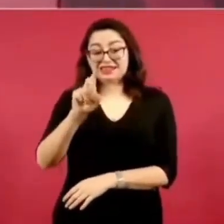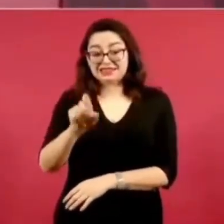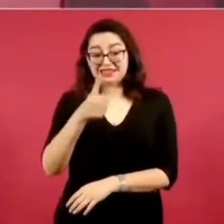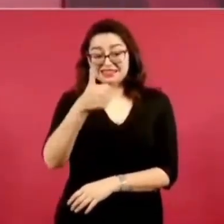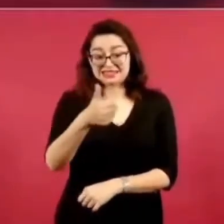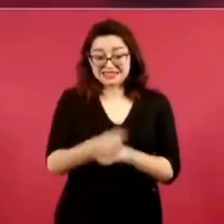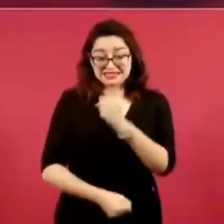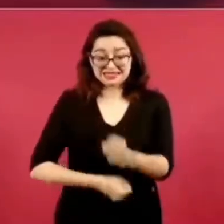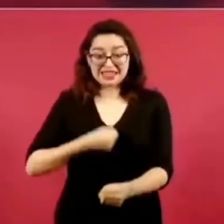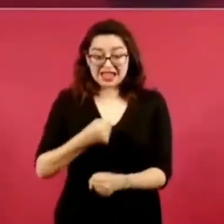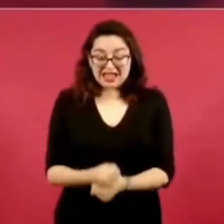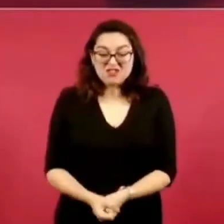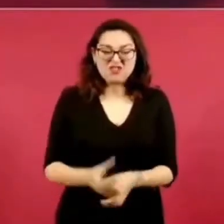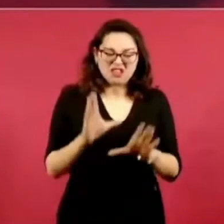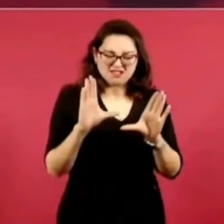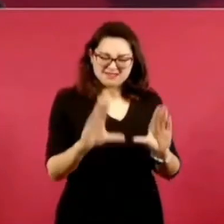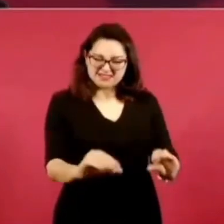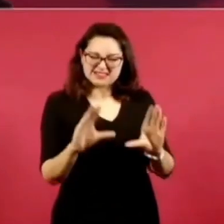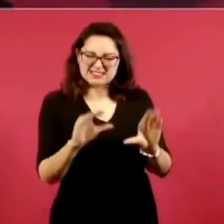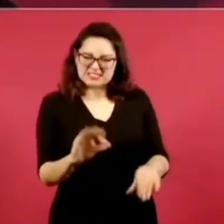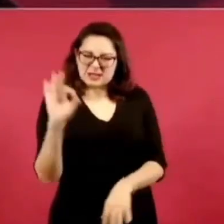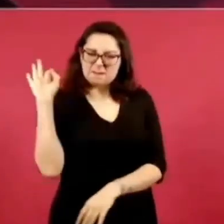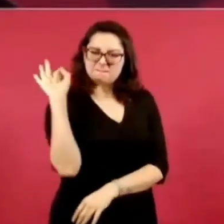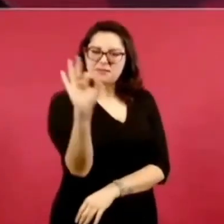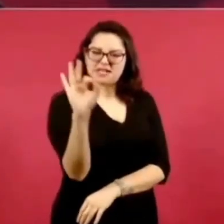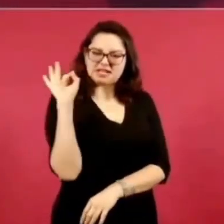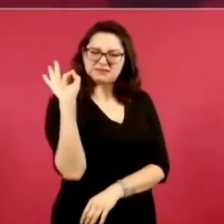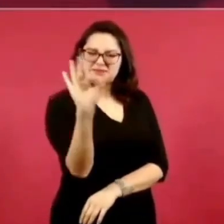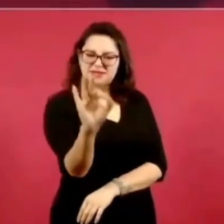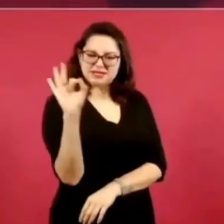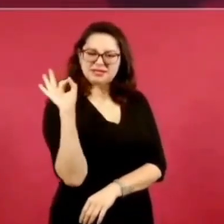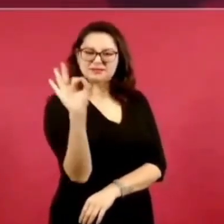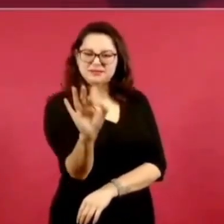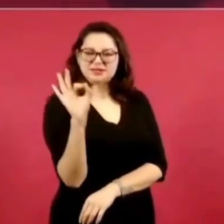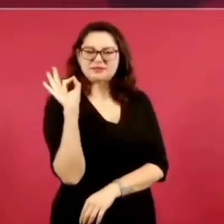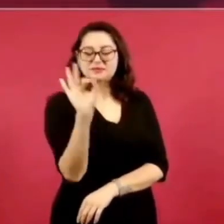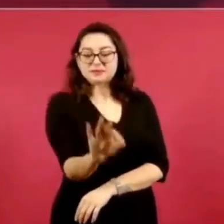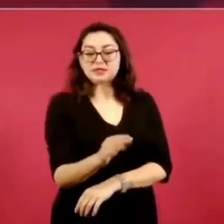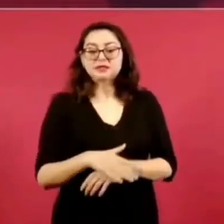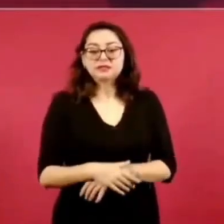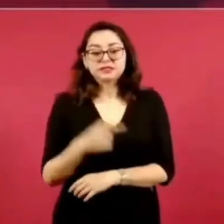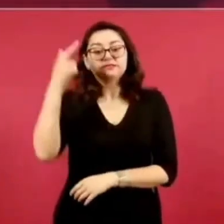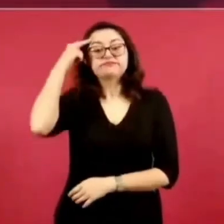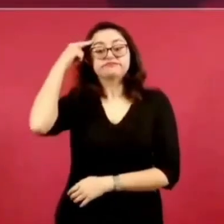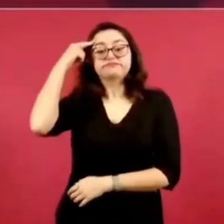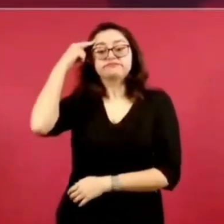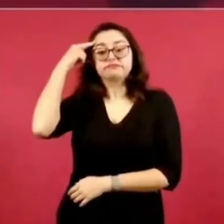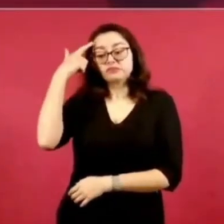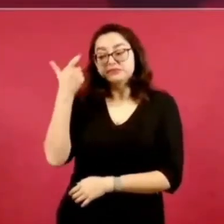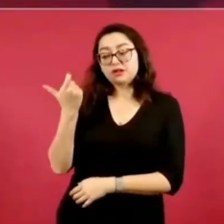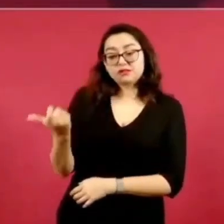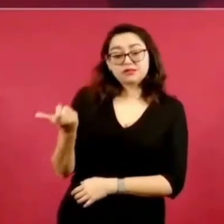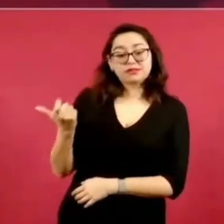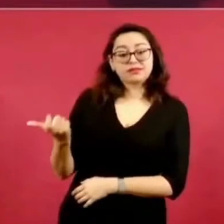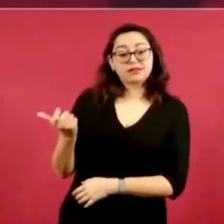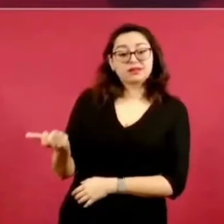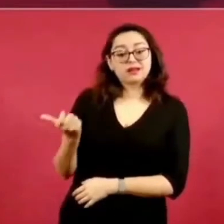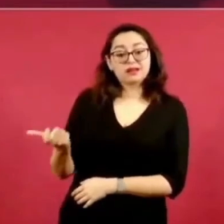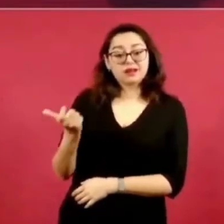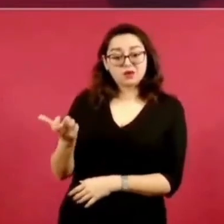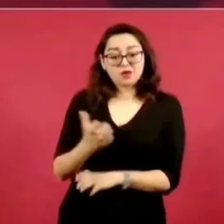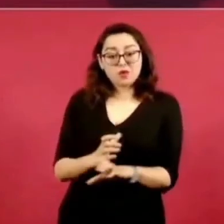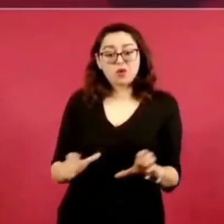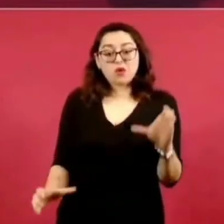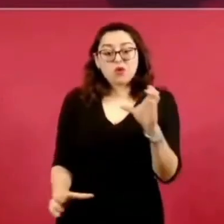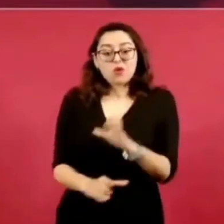donde lo más importante era el dinero, lo material,